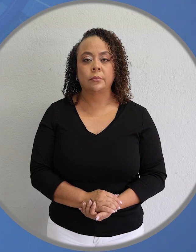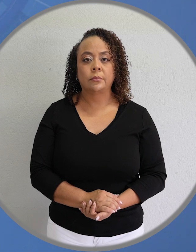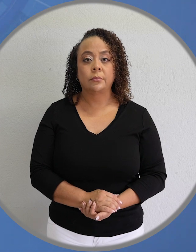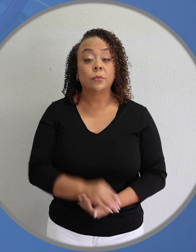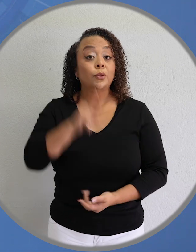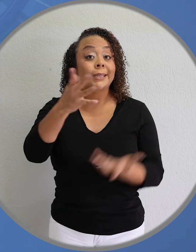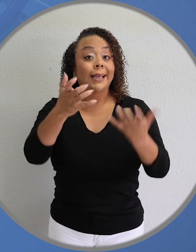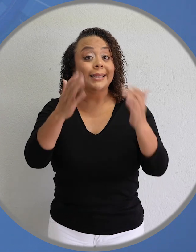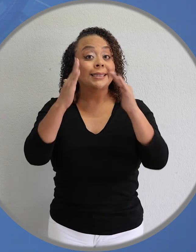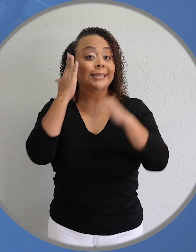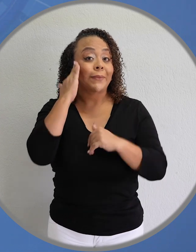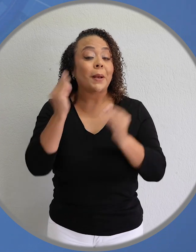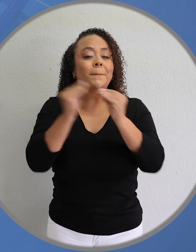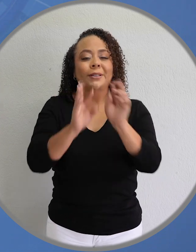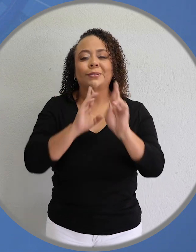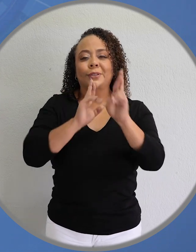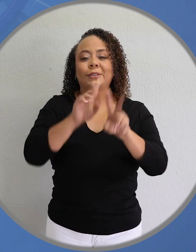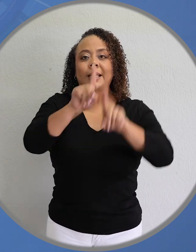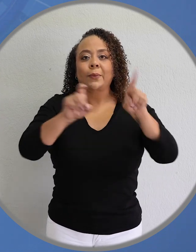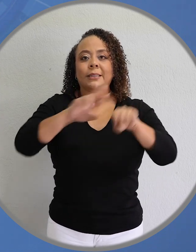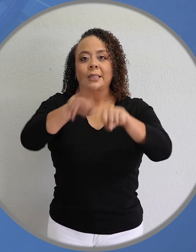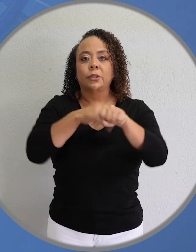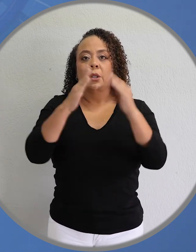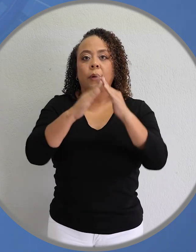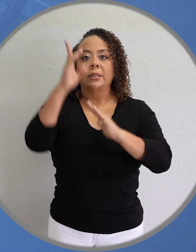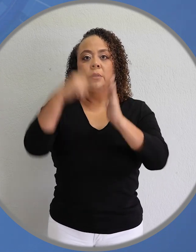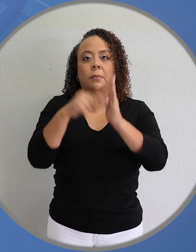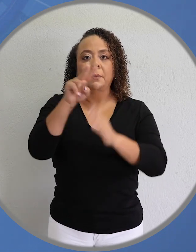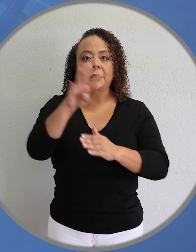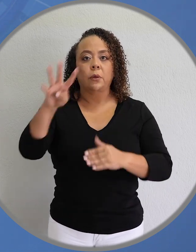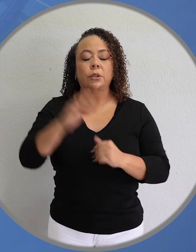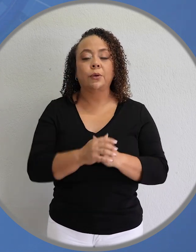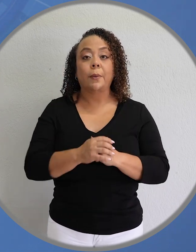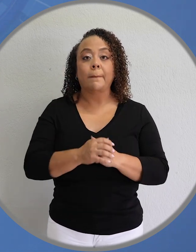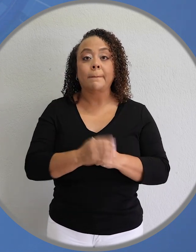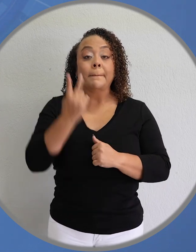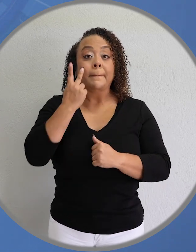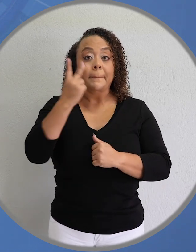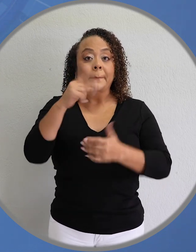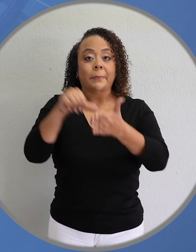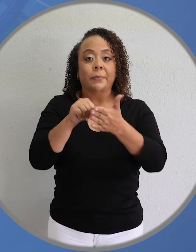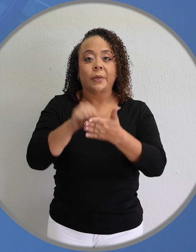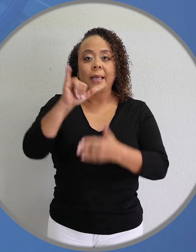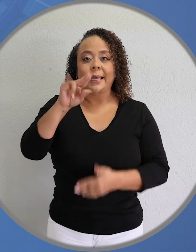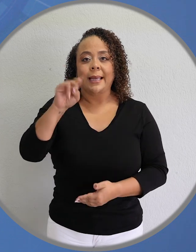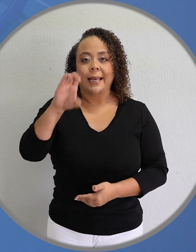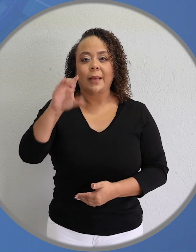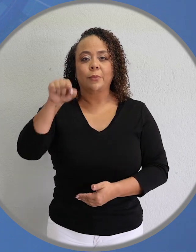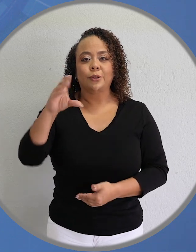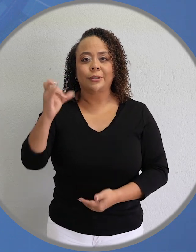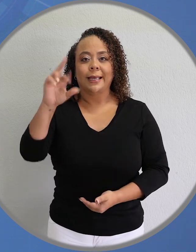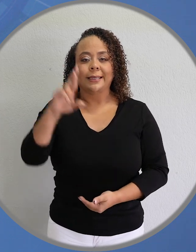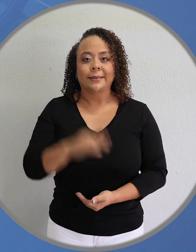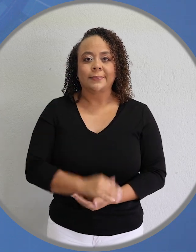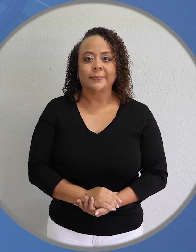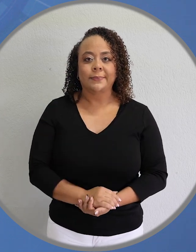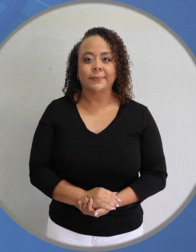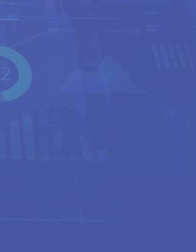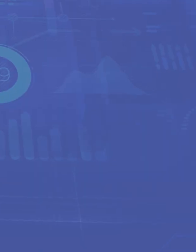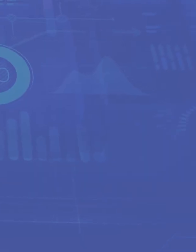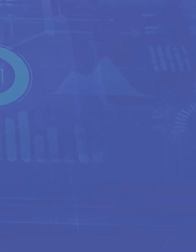Para conocer más resultados sobre la Encuesta Nacional de Hogares 2024, visite el sitio web inec.cr